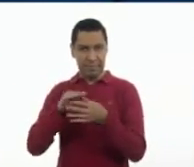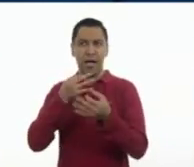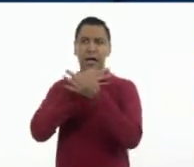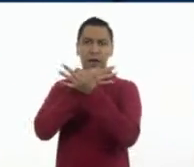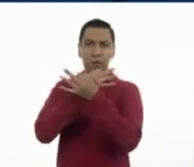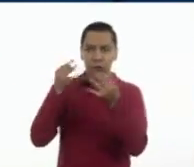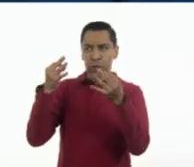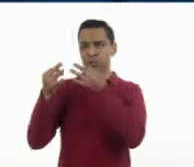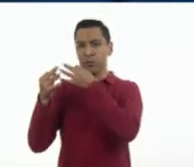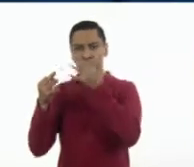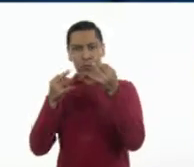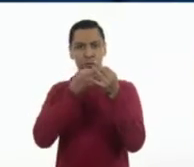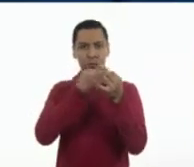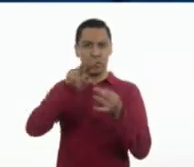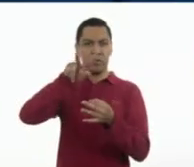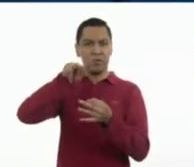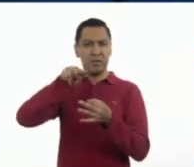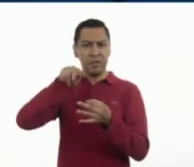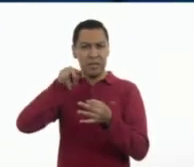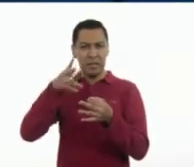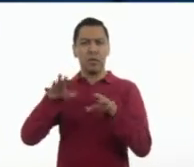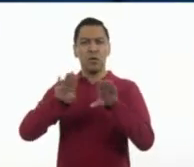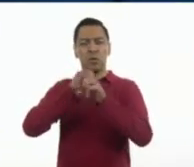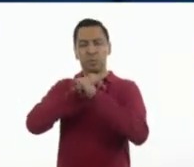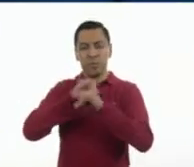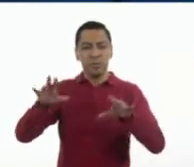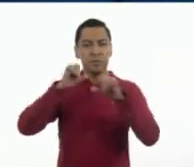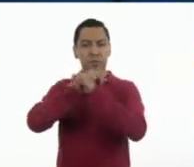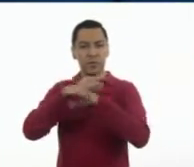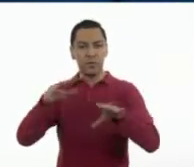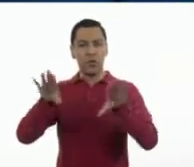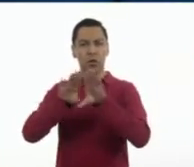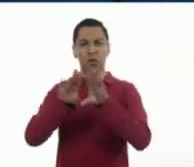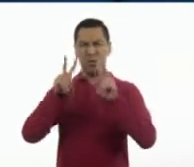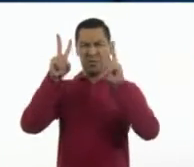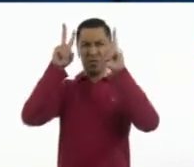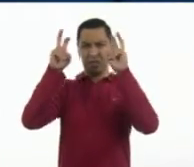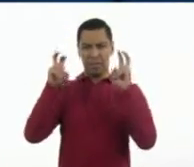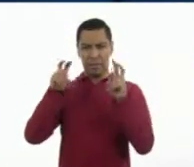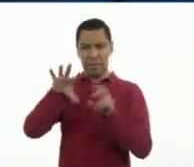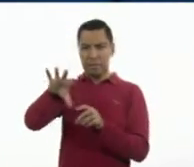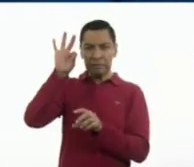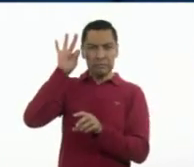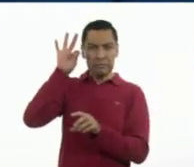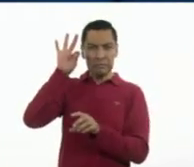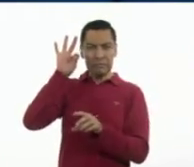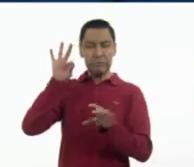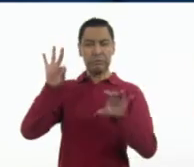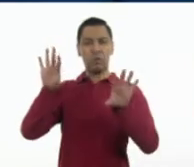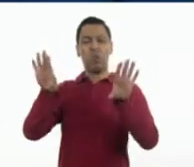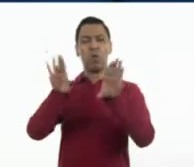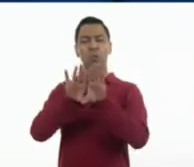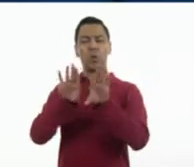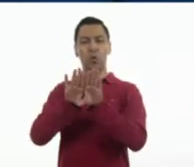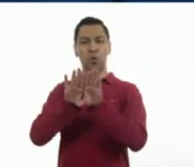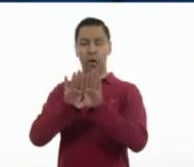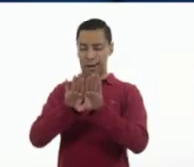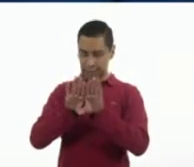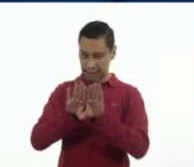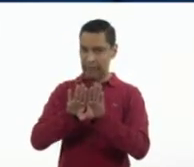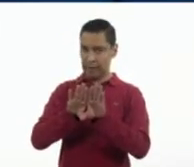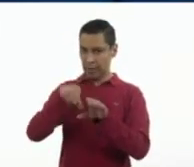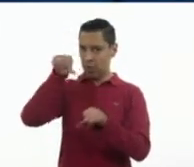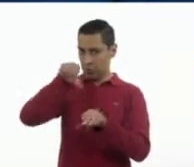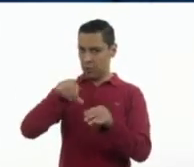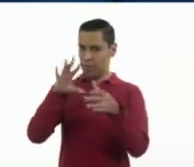aprenderemos cómo se elige el tema y qué podemos hacer para producir un anuncio teniendo muy claro